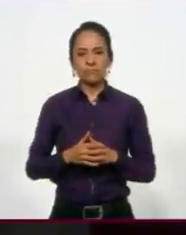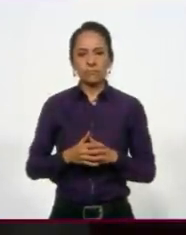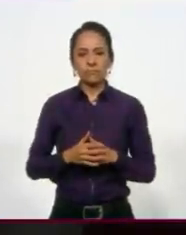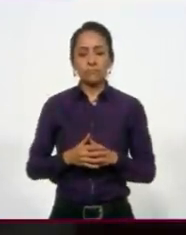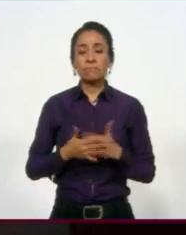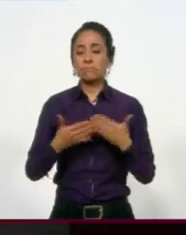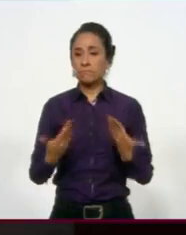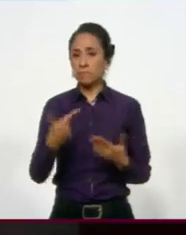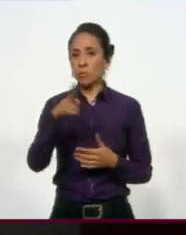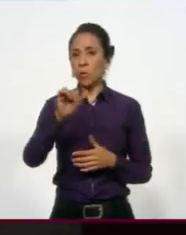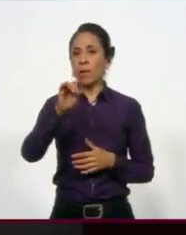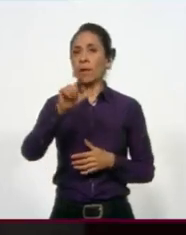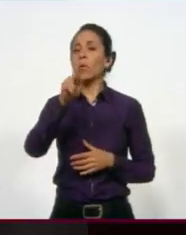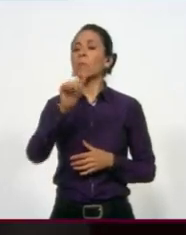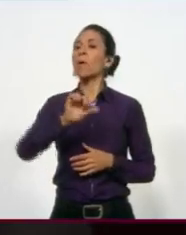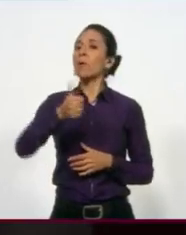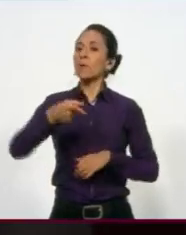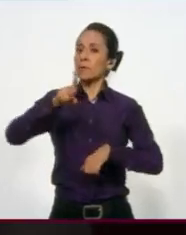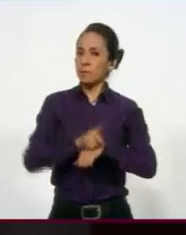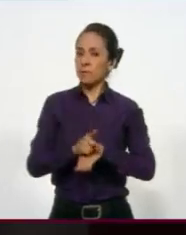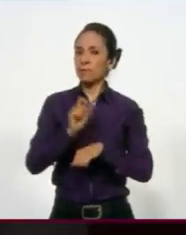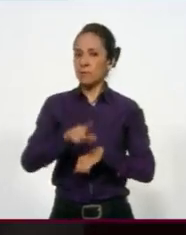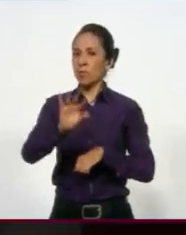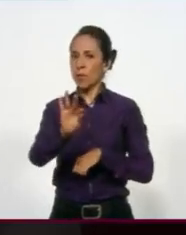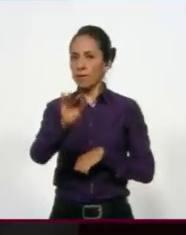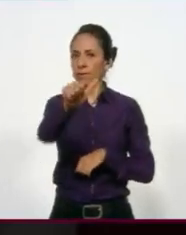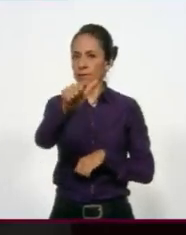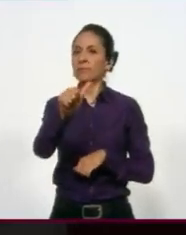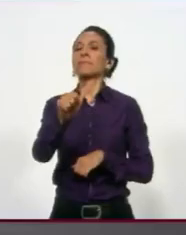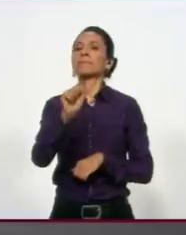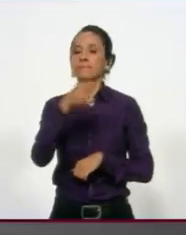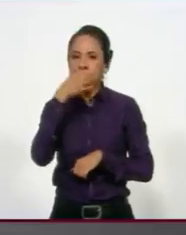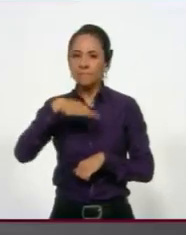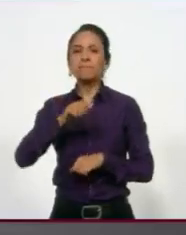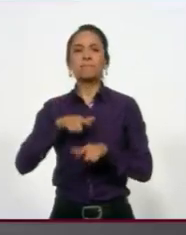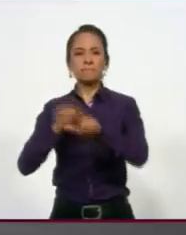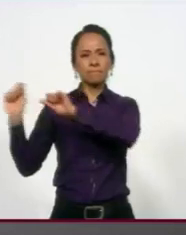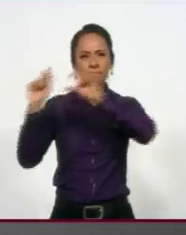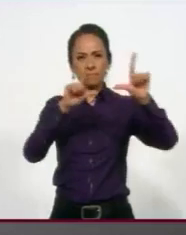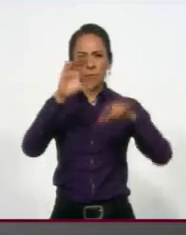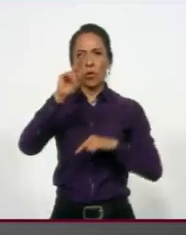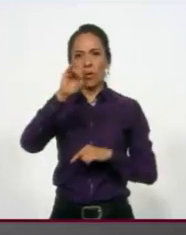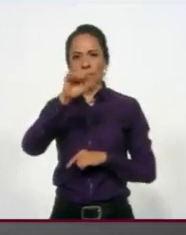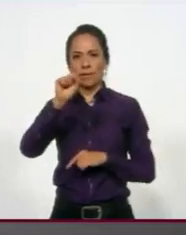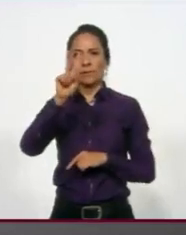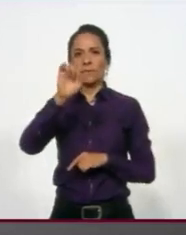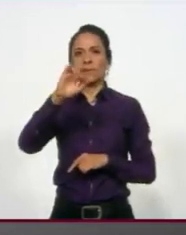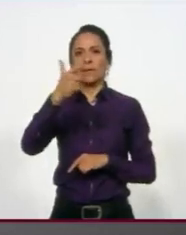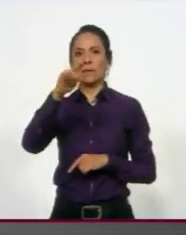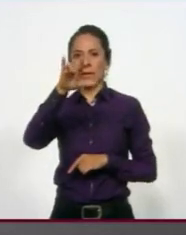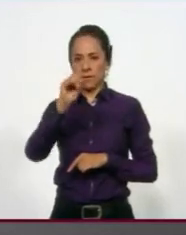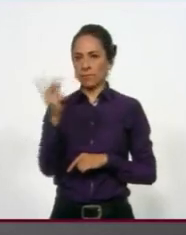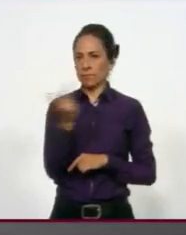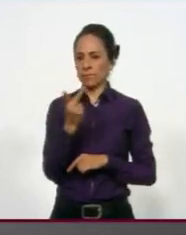Guadalupe, llegamos a un día más de esta 46ª edición. Seguiremos informando con imágenes de José Luis Cortés y Luis Virgilio. Muy buenas